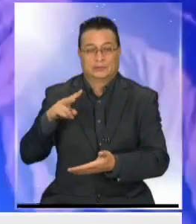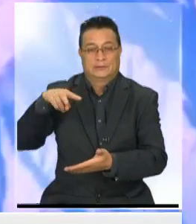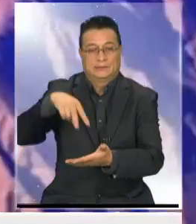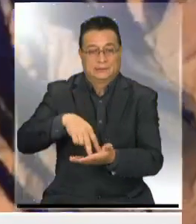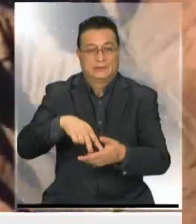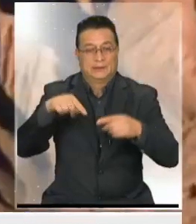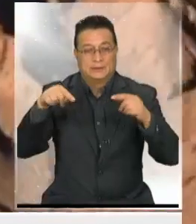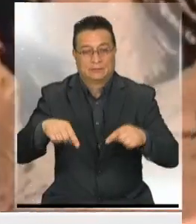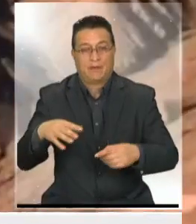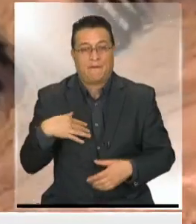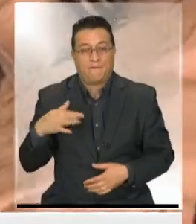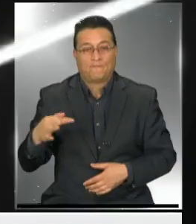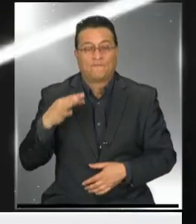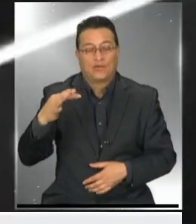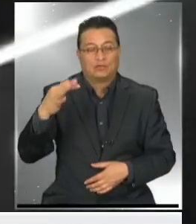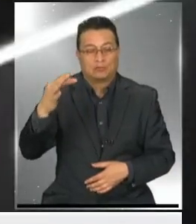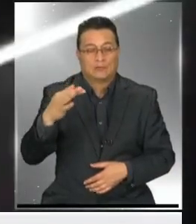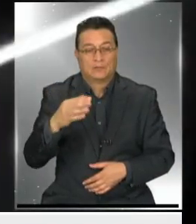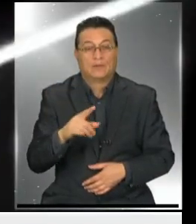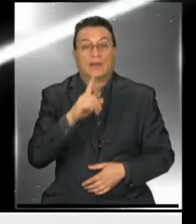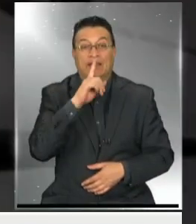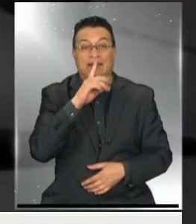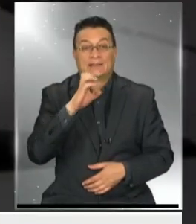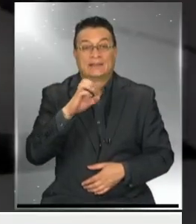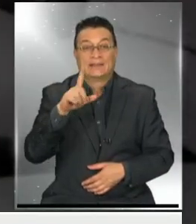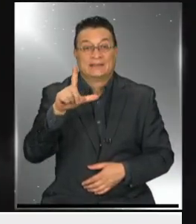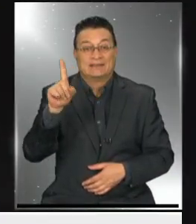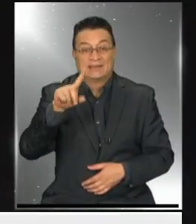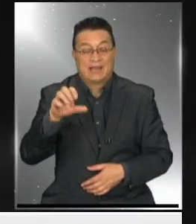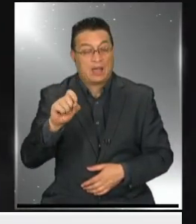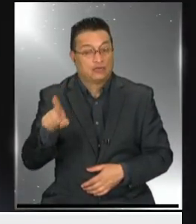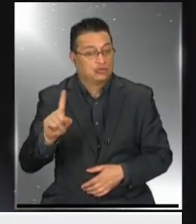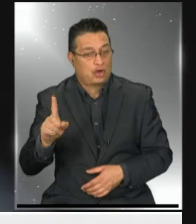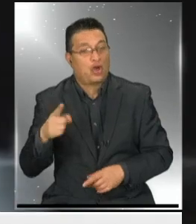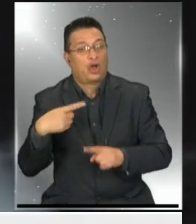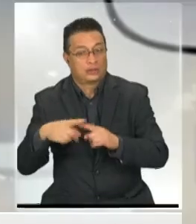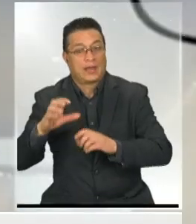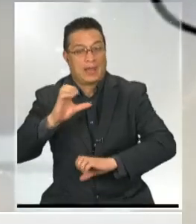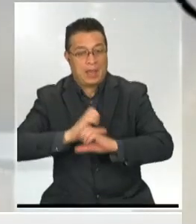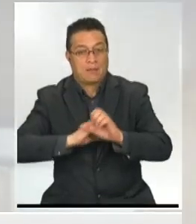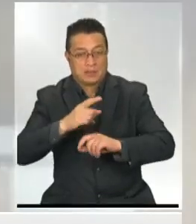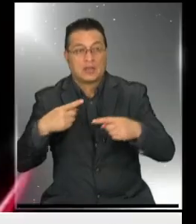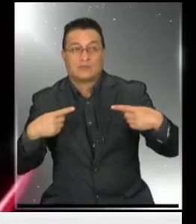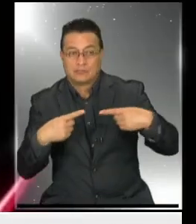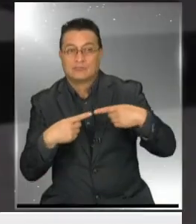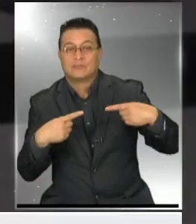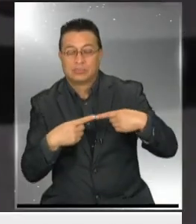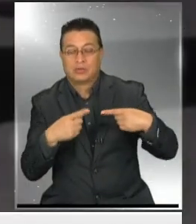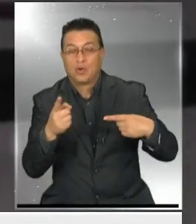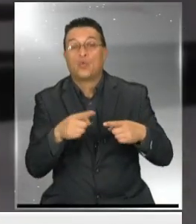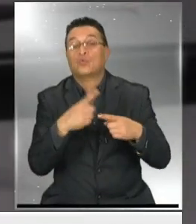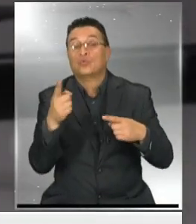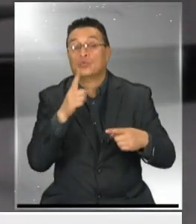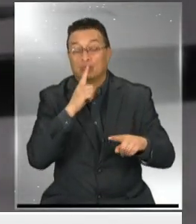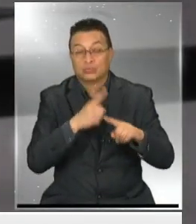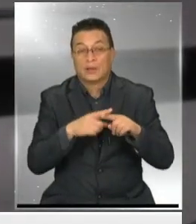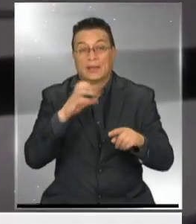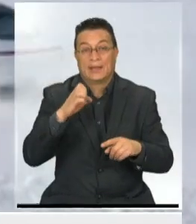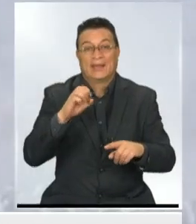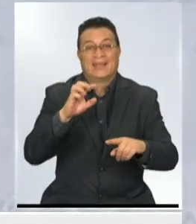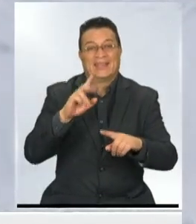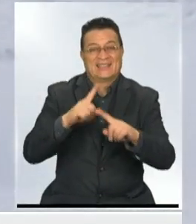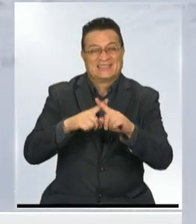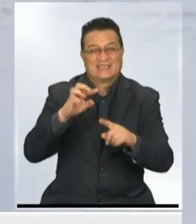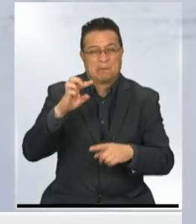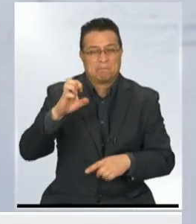acá y voy a marcar el futuro. No hablamos de Tesla. Cuando hablamos de electromovilidad, hay varias compañías que quieren pelearle a Tesla. Y una de esas se llama X-Pen, que